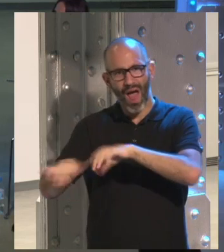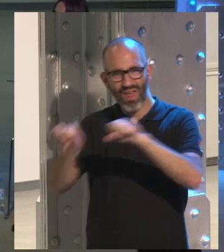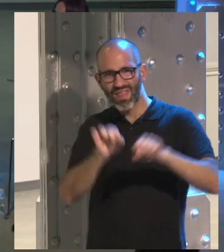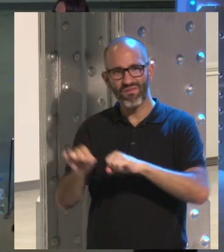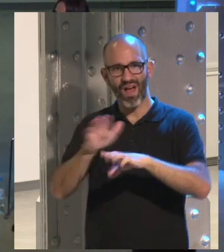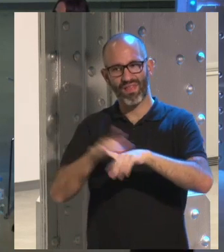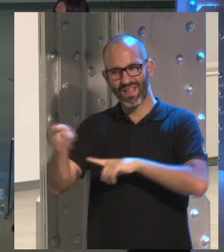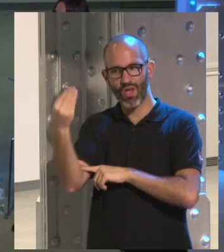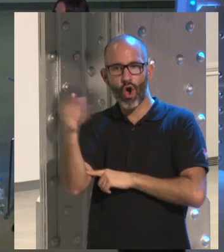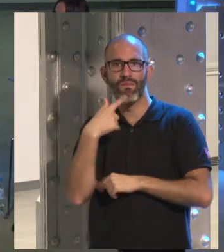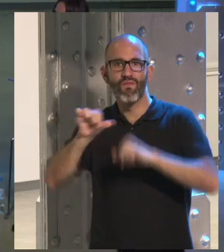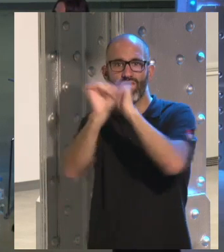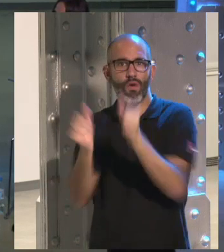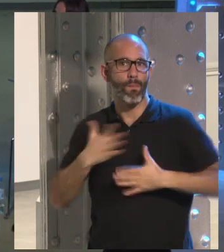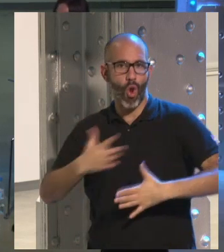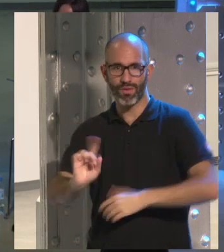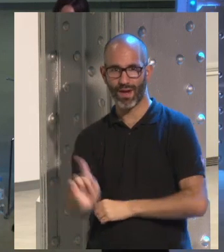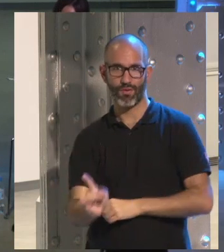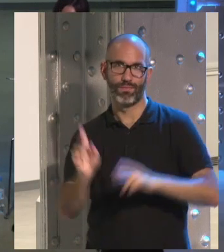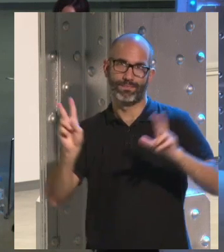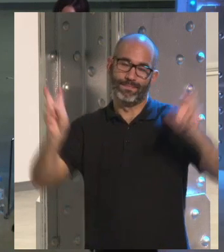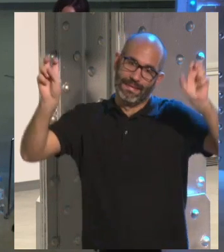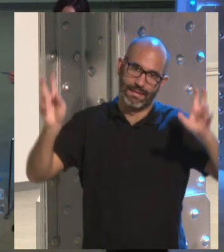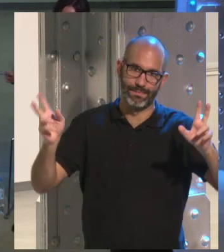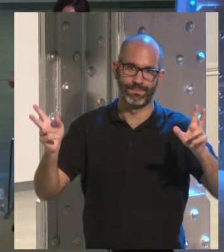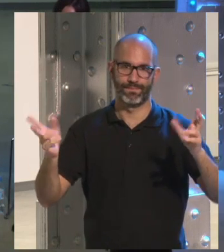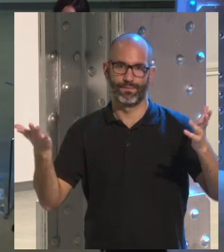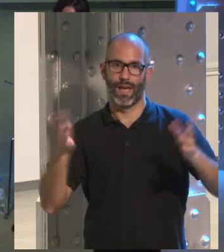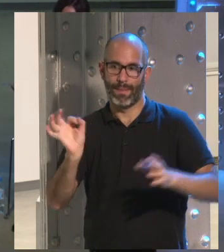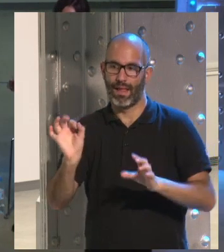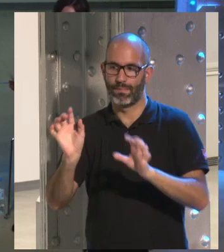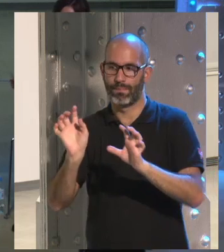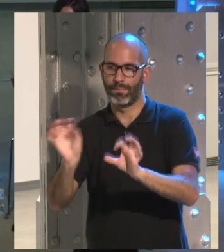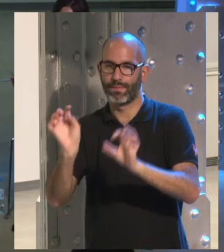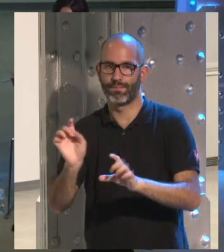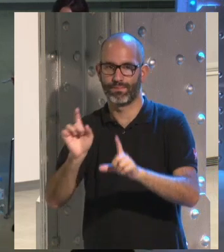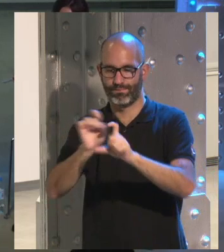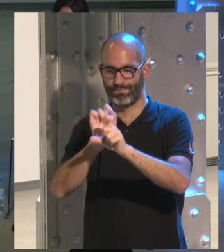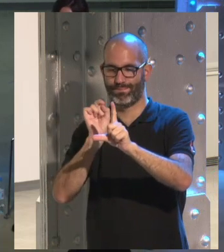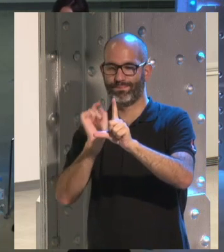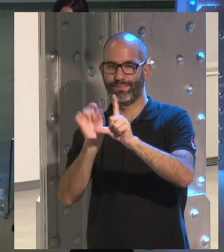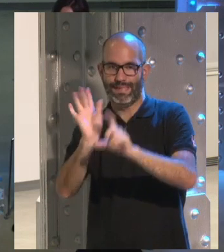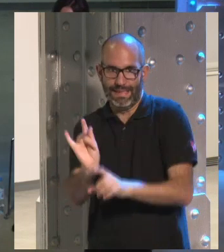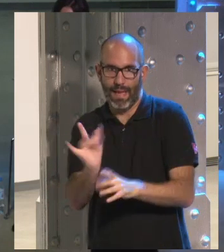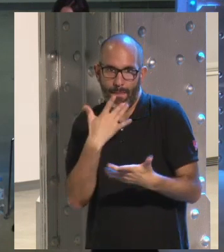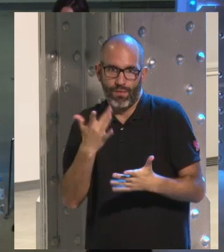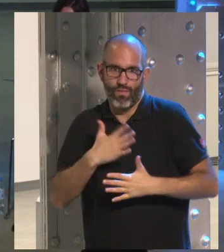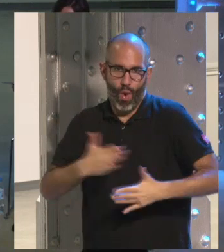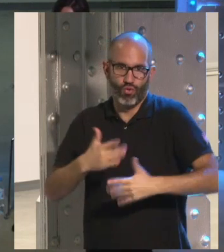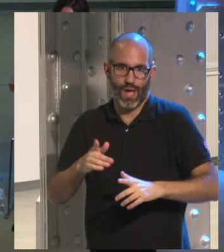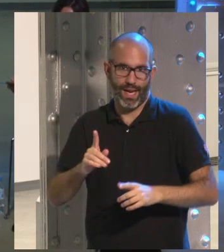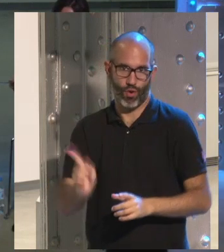chaval que de forma involuntaria, entre comillas, claro, porque le ha dado él, quiero decir, que él ha aceptado, pero de forma involuntaria a él,